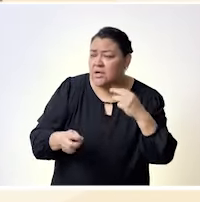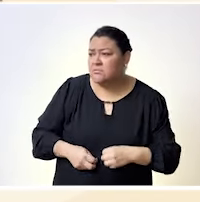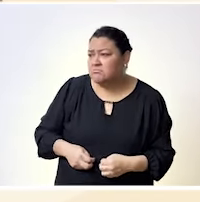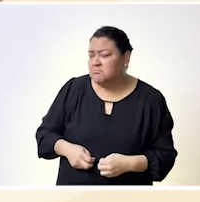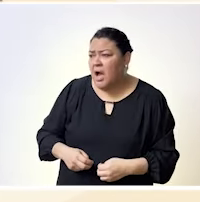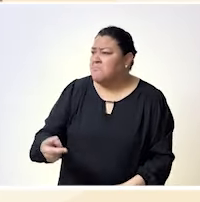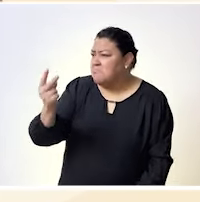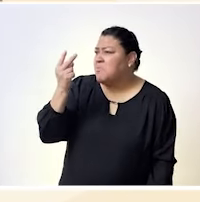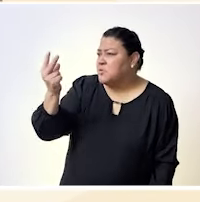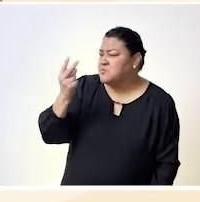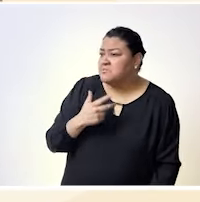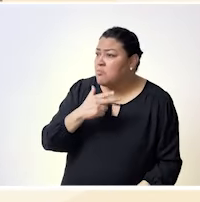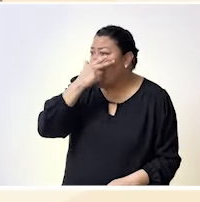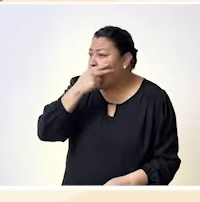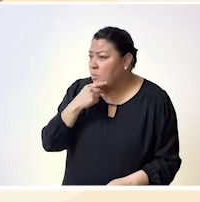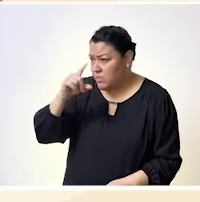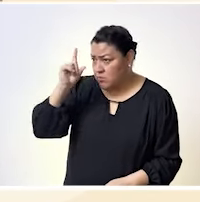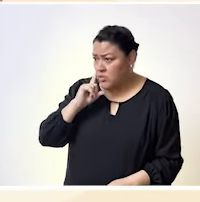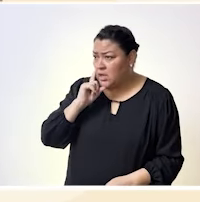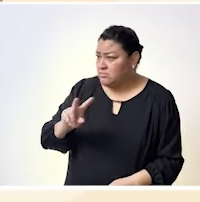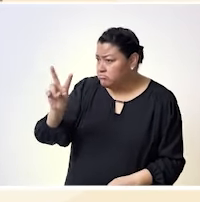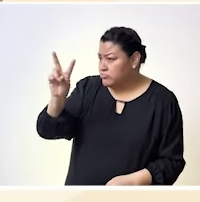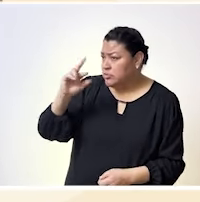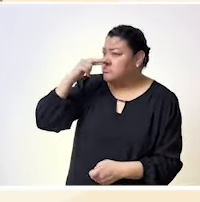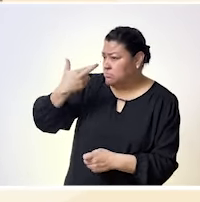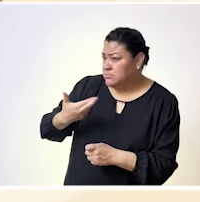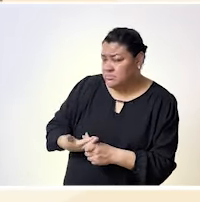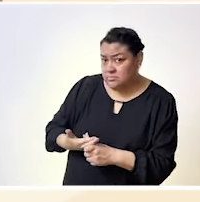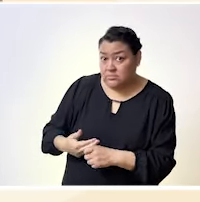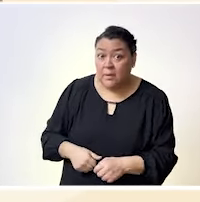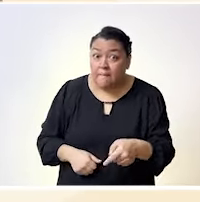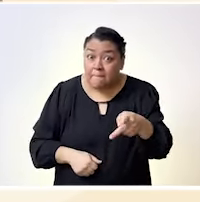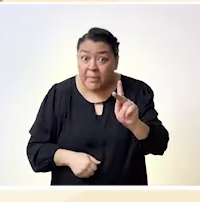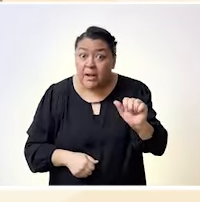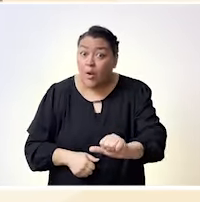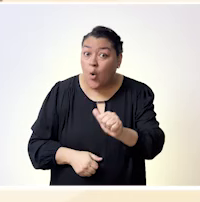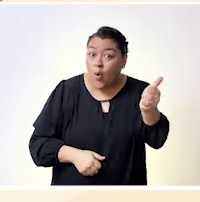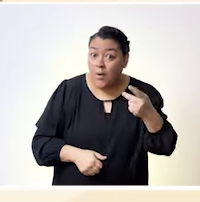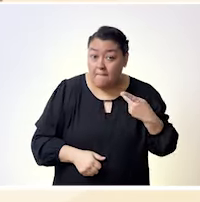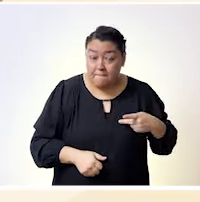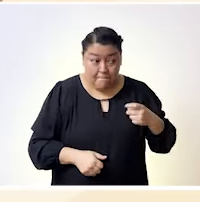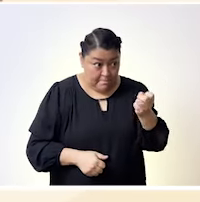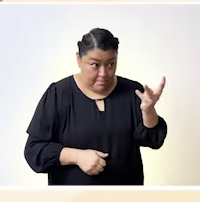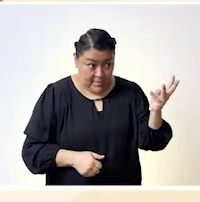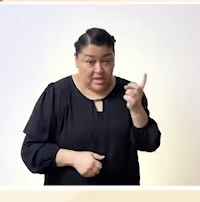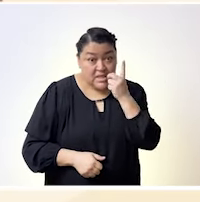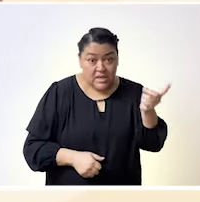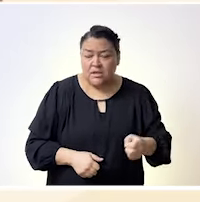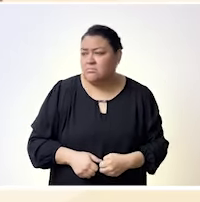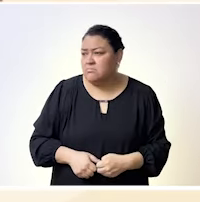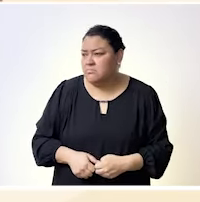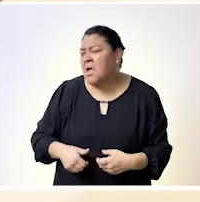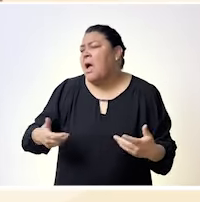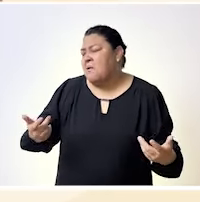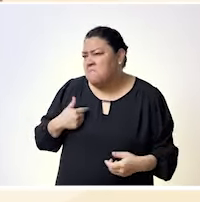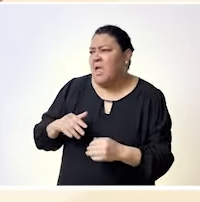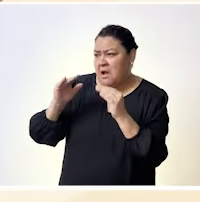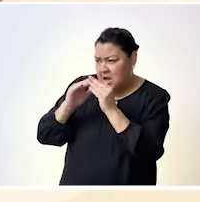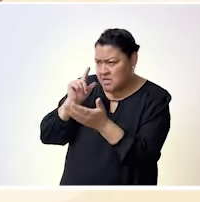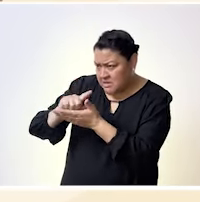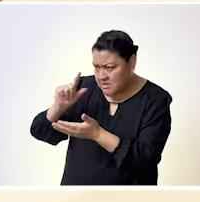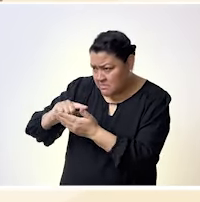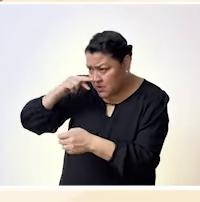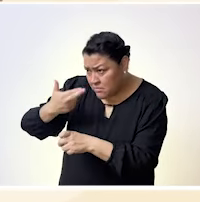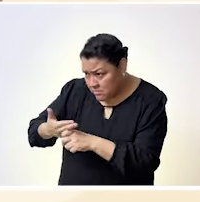hombres como mujeres pueden llevar a cabo estas actividades, un porcentaje importante también señaló que son las mujeres